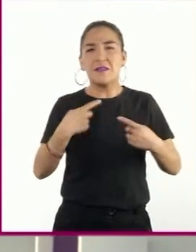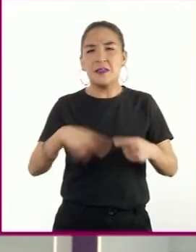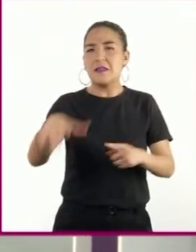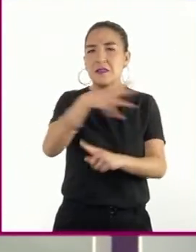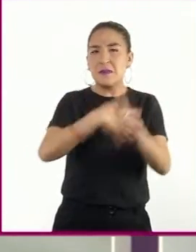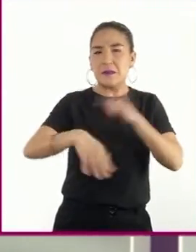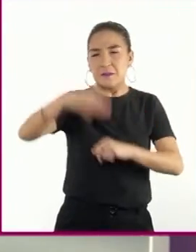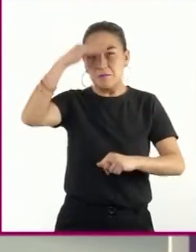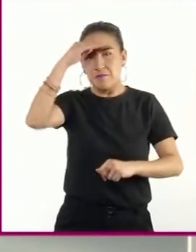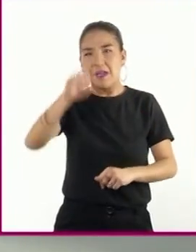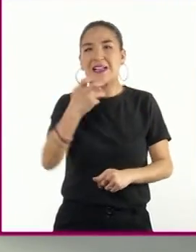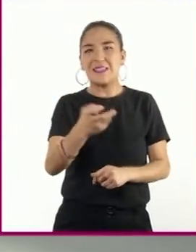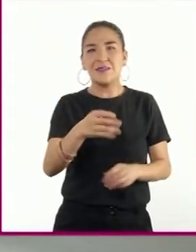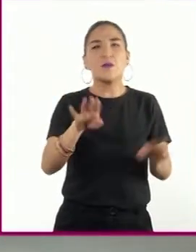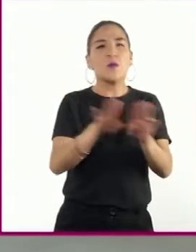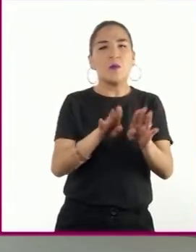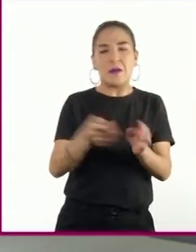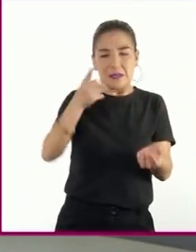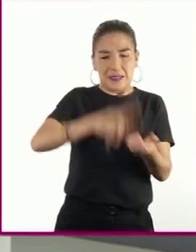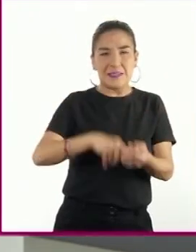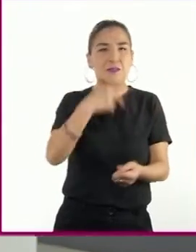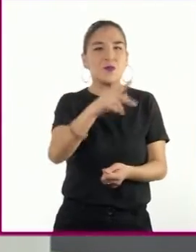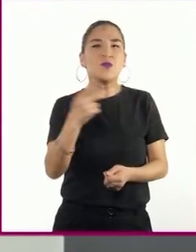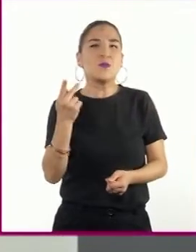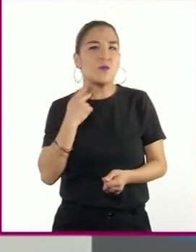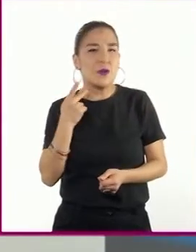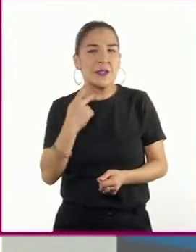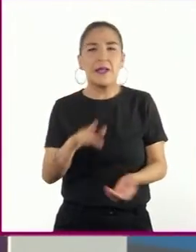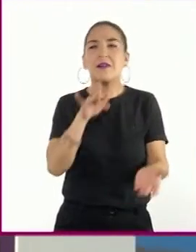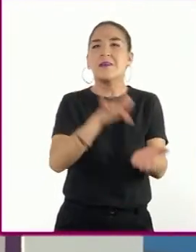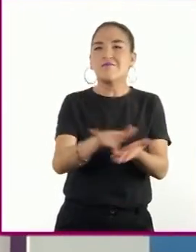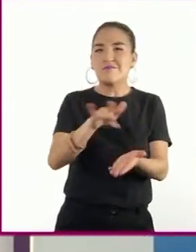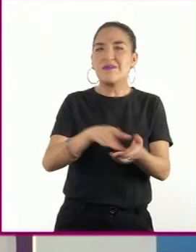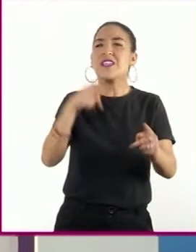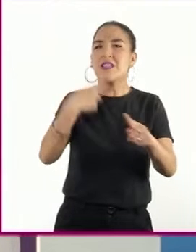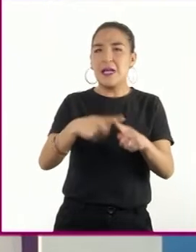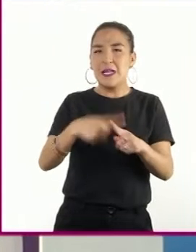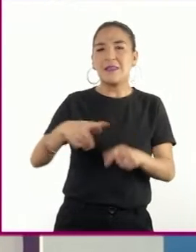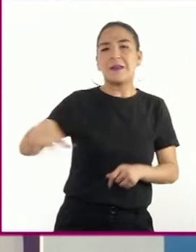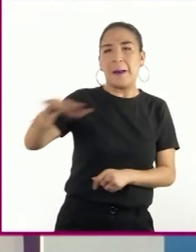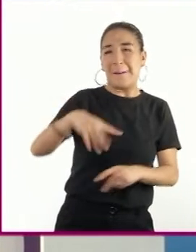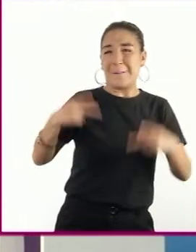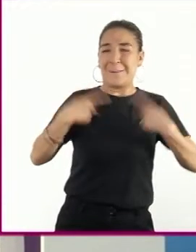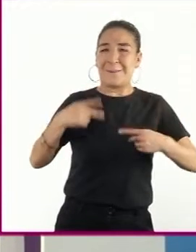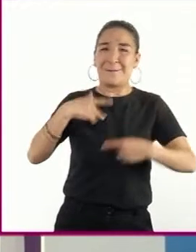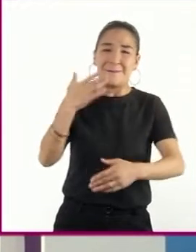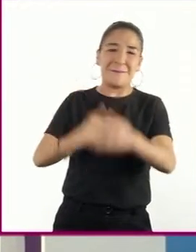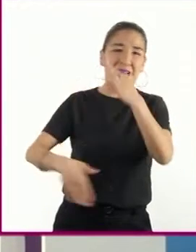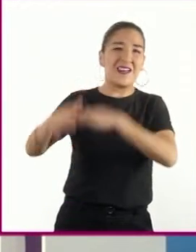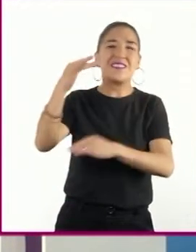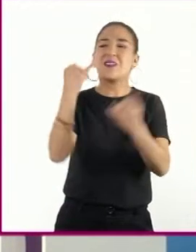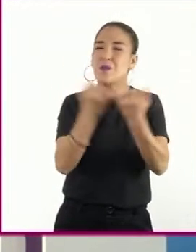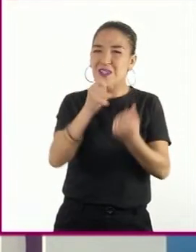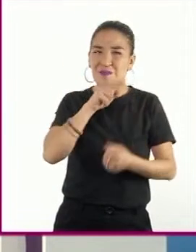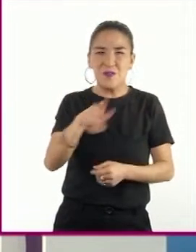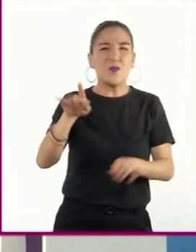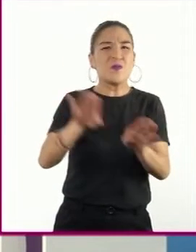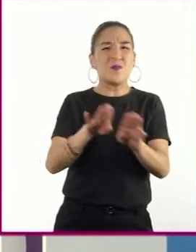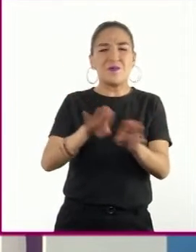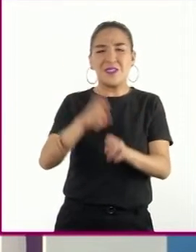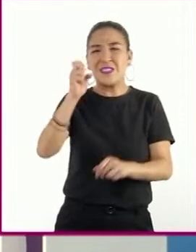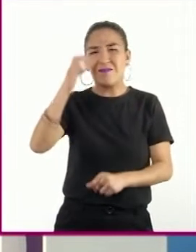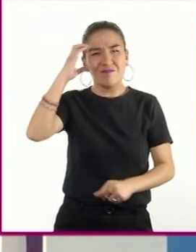terminada una era de sistemas políticos apoyados por las masas y con una gran violencia en su discurso.